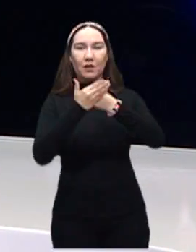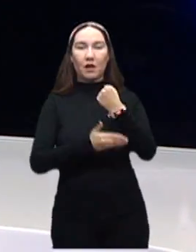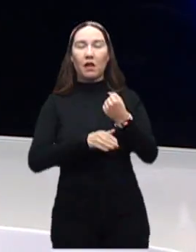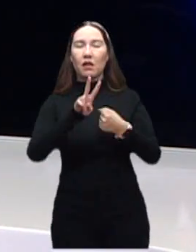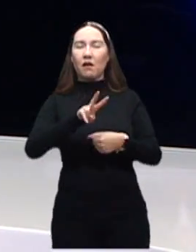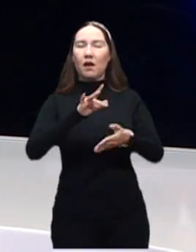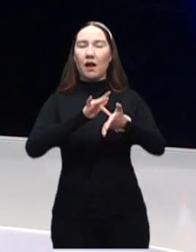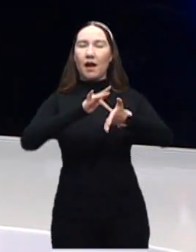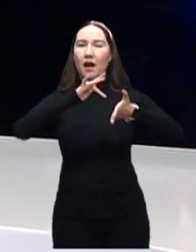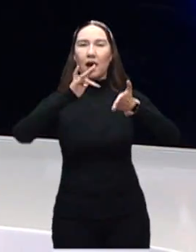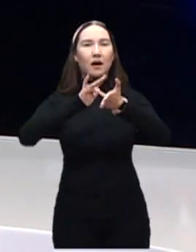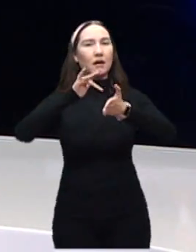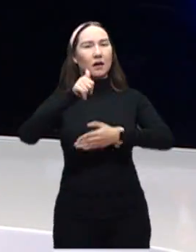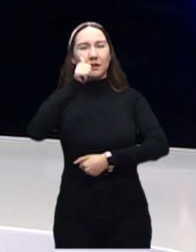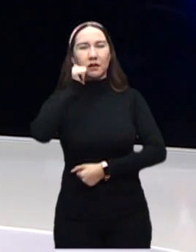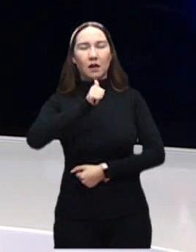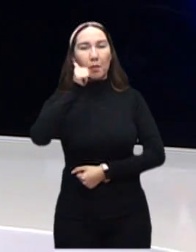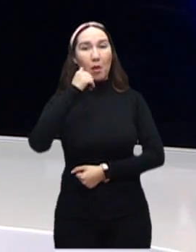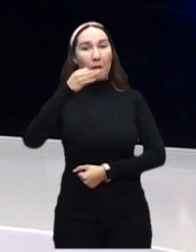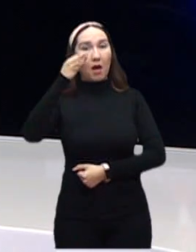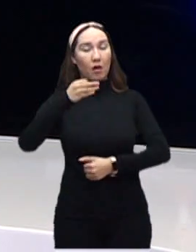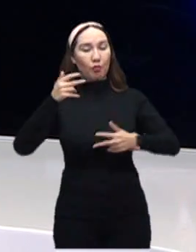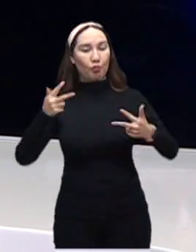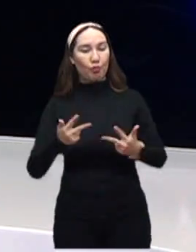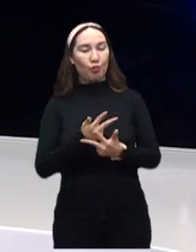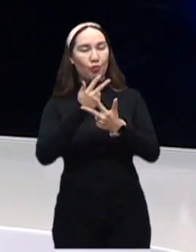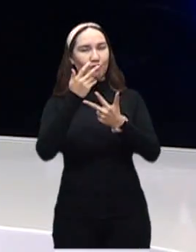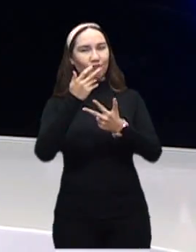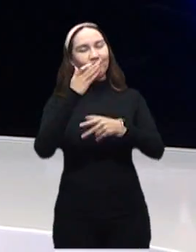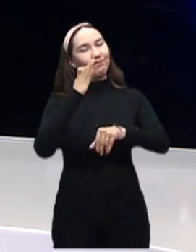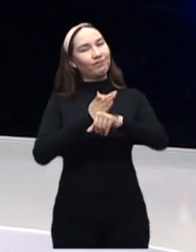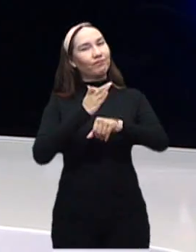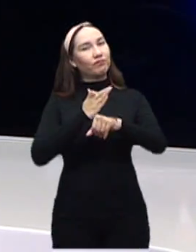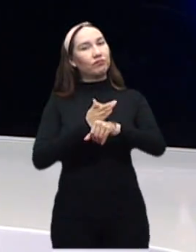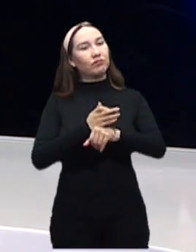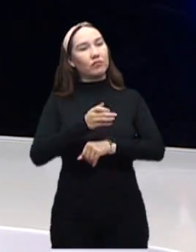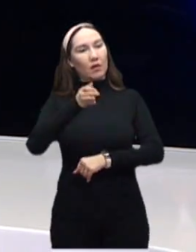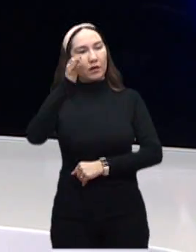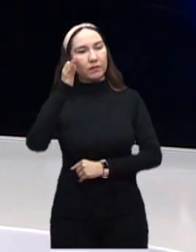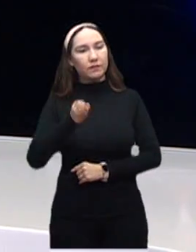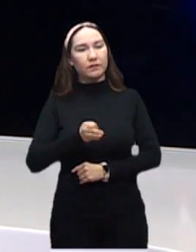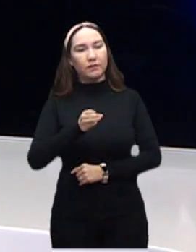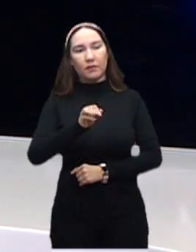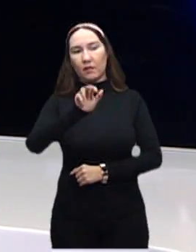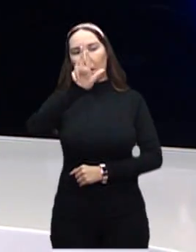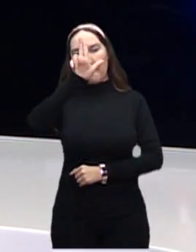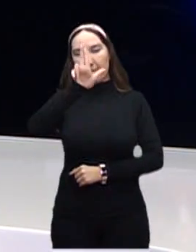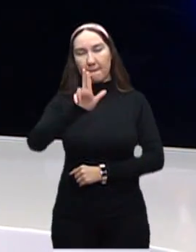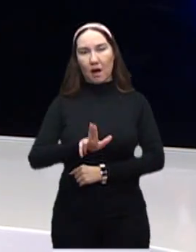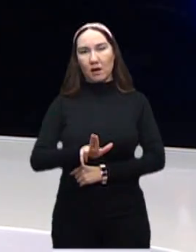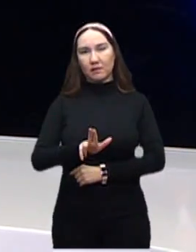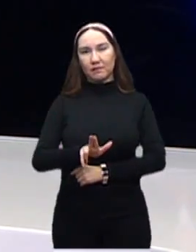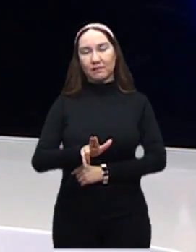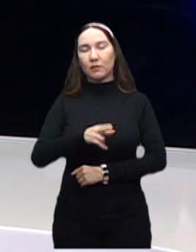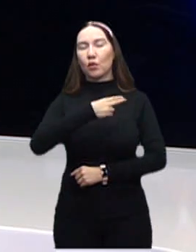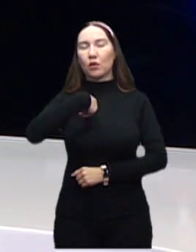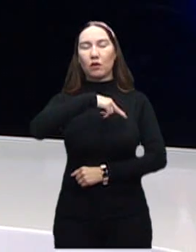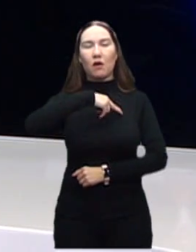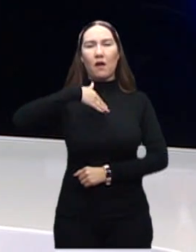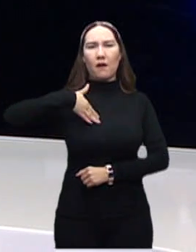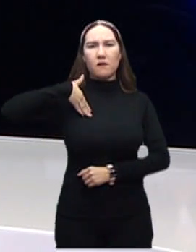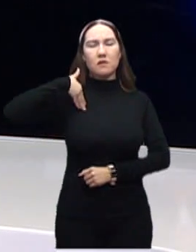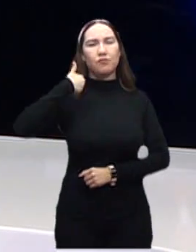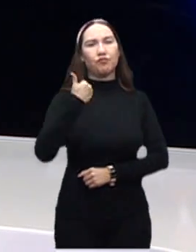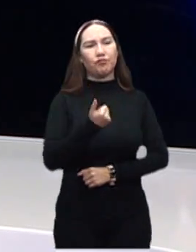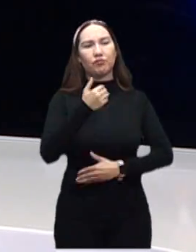mucho, mucho tu disponibilidad y, por supuesto, el habernos tomado esta videollamada como todos los martes y seguiremos haciendo un esfuerzo grande para